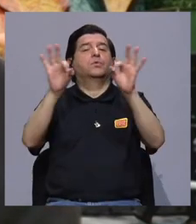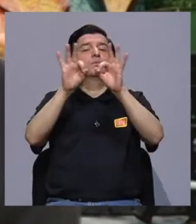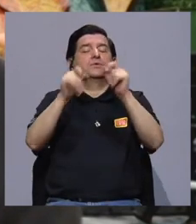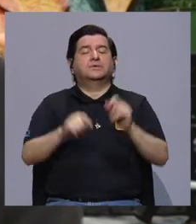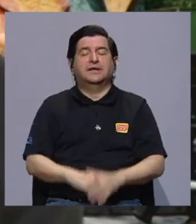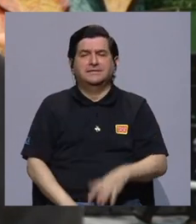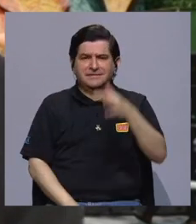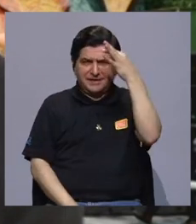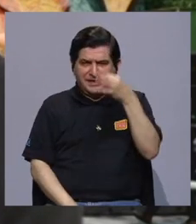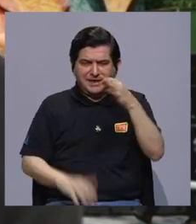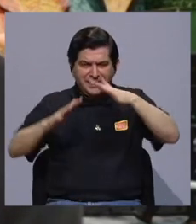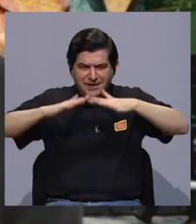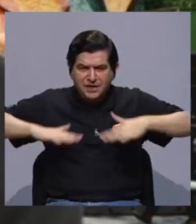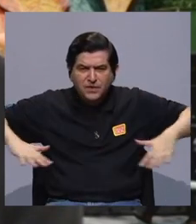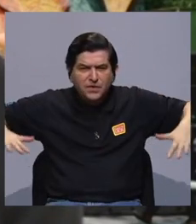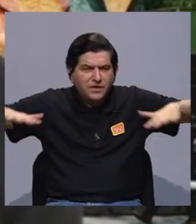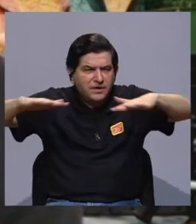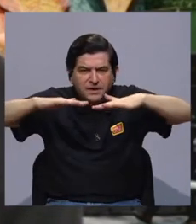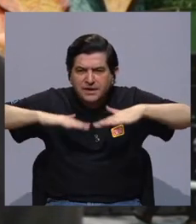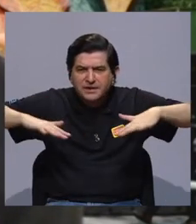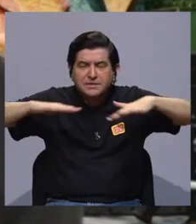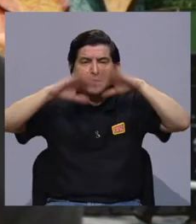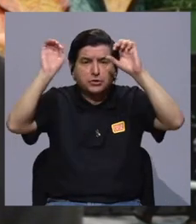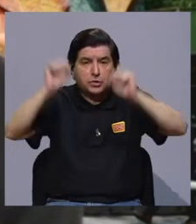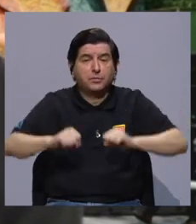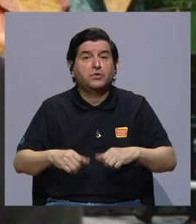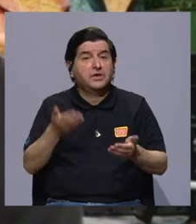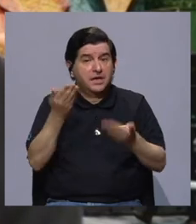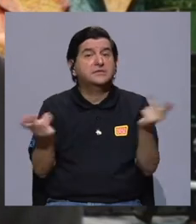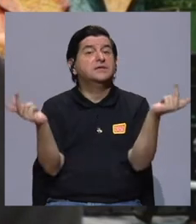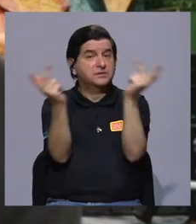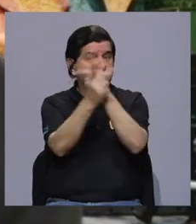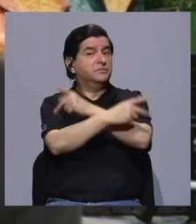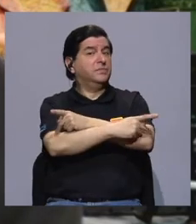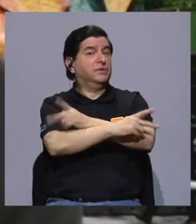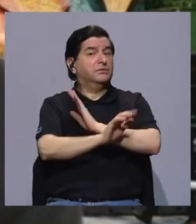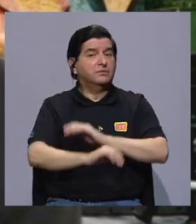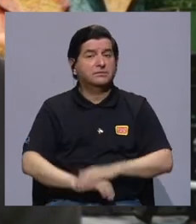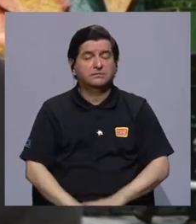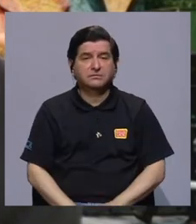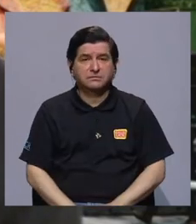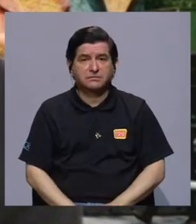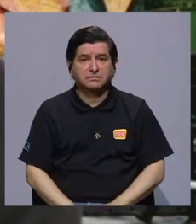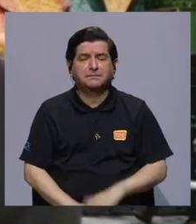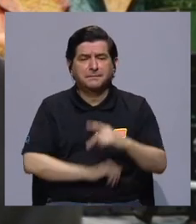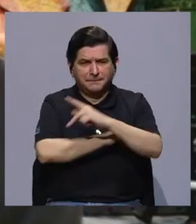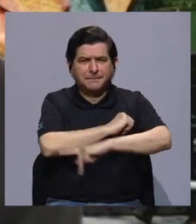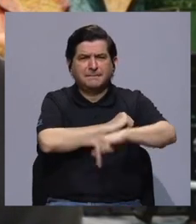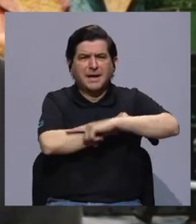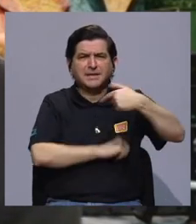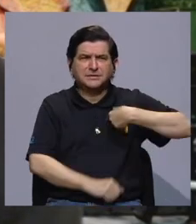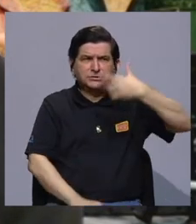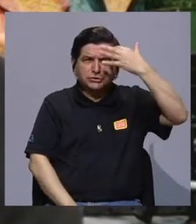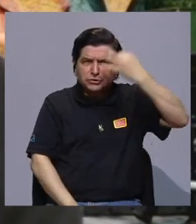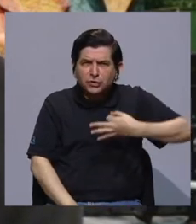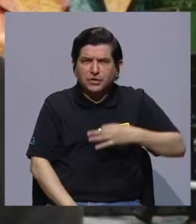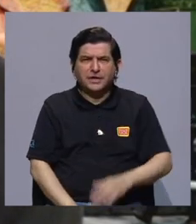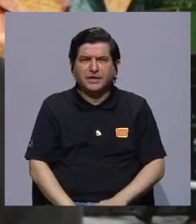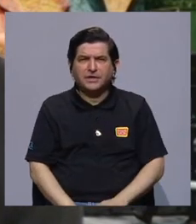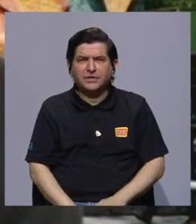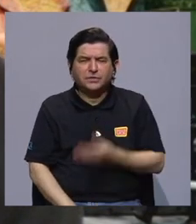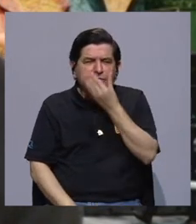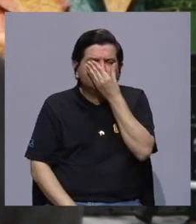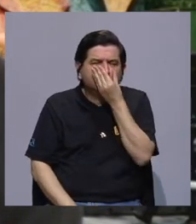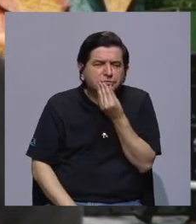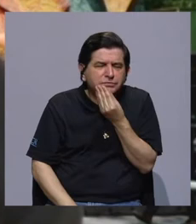importante. Y creo que el escenario, don Gustavo, podría ser mucho peor. Creo que en ese sentido, pues, el país ha tenido